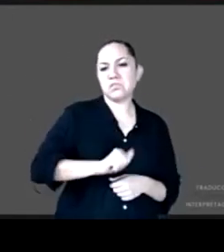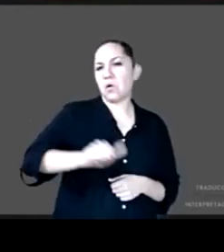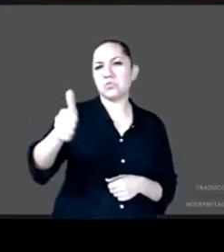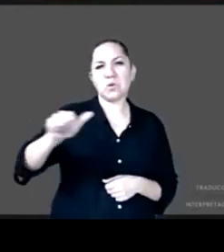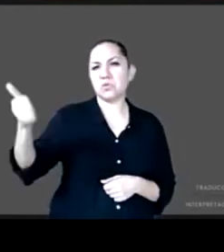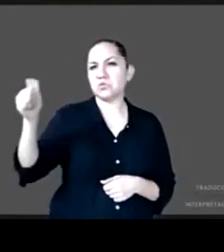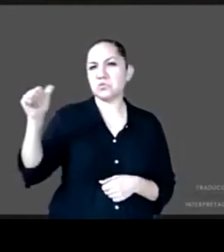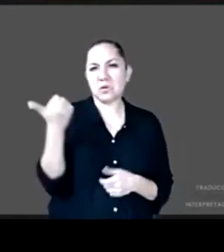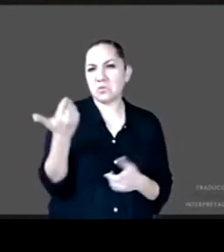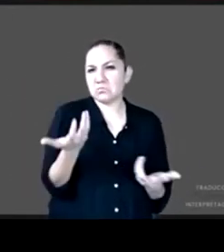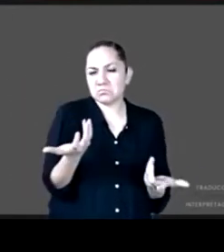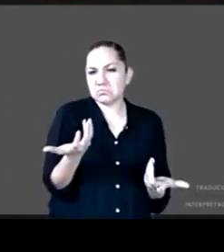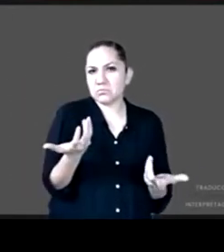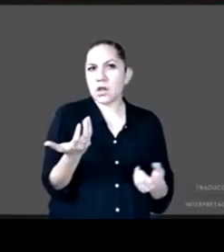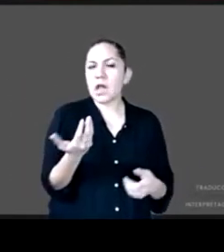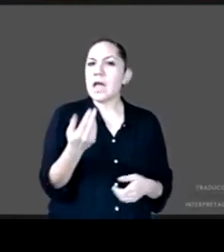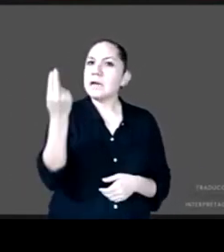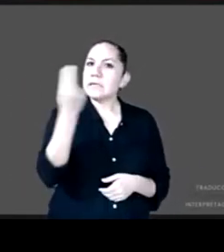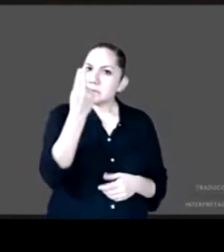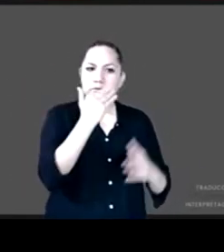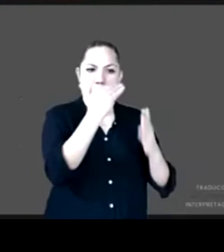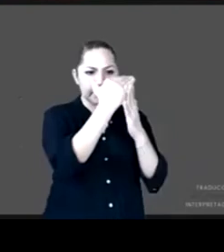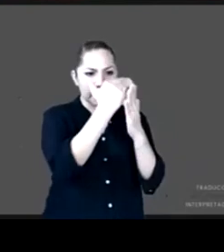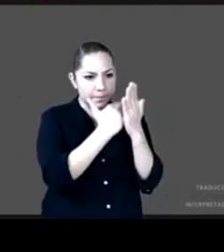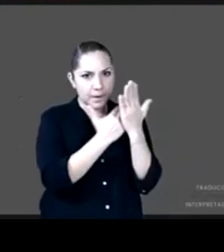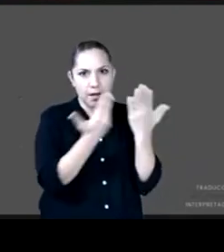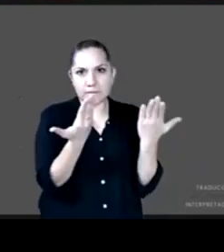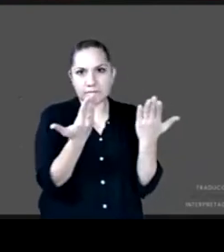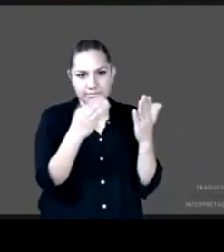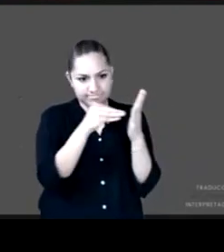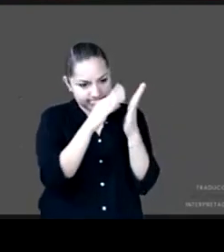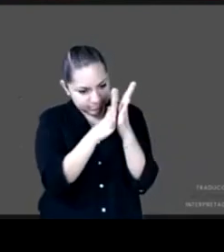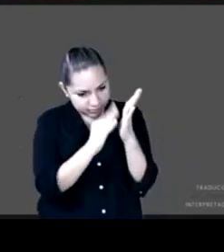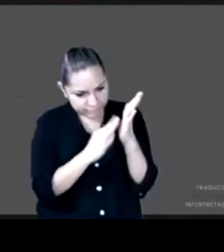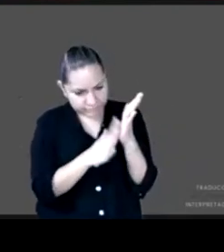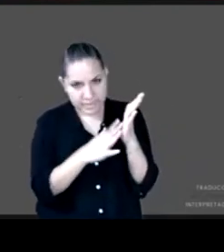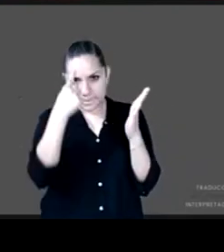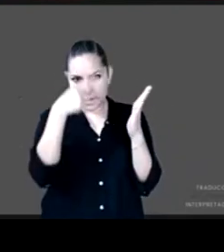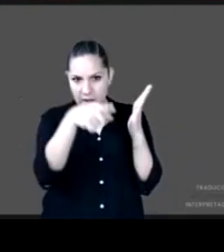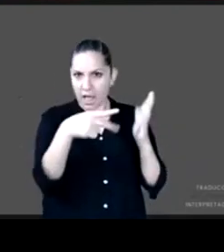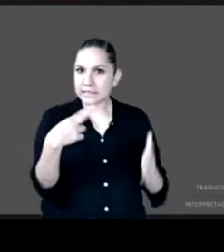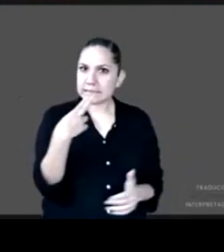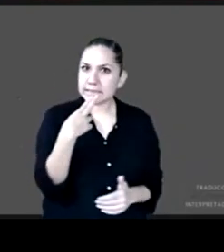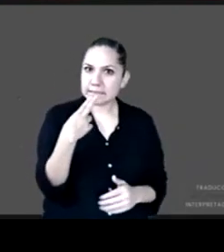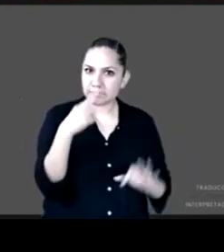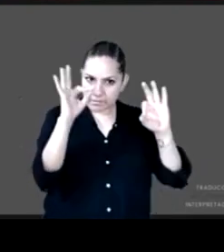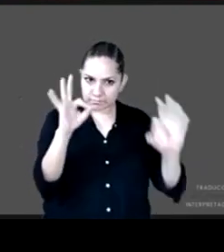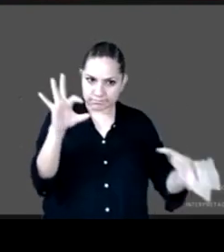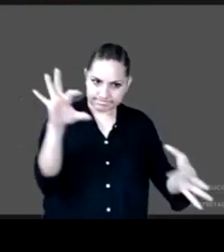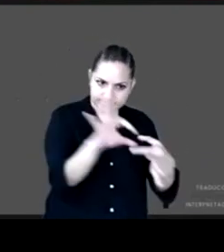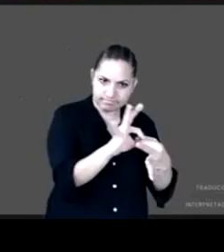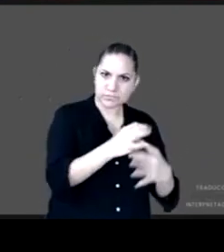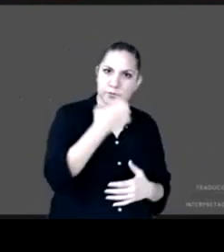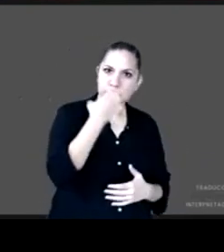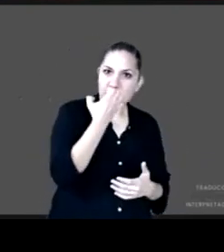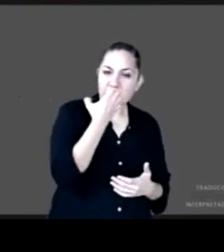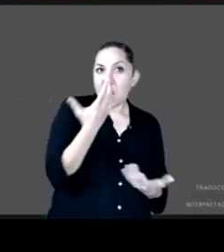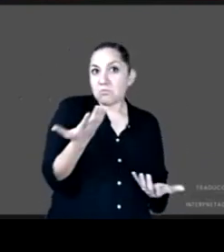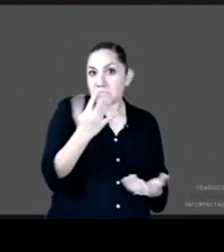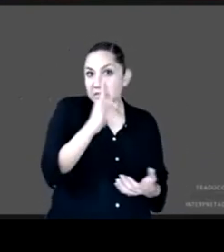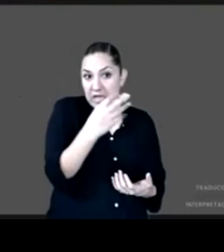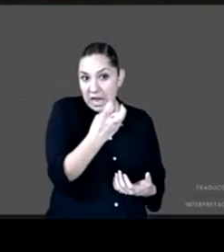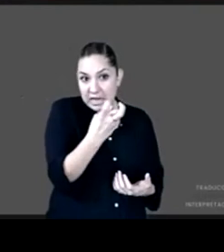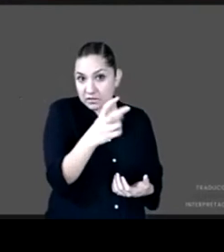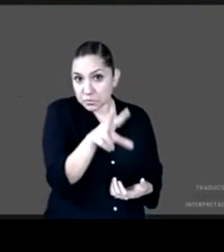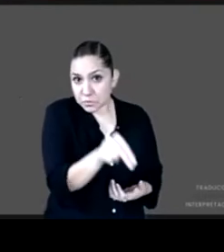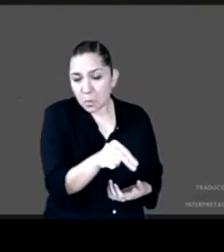para saber si se usa o no para el provecho de la educación pues los niños pues sirven de poco entonces estas preguntas van ligadas por